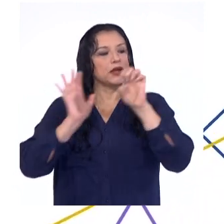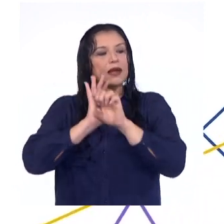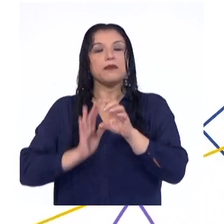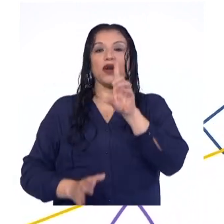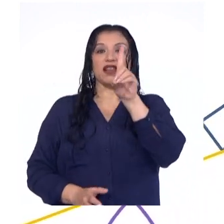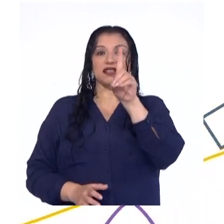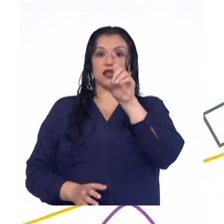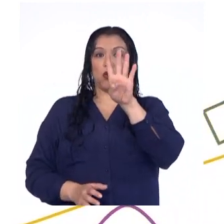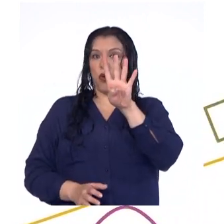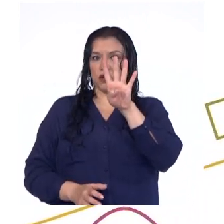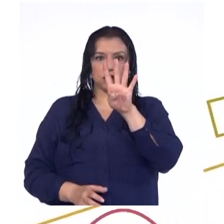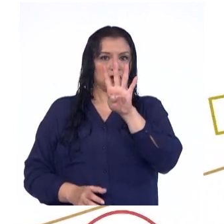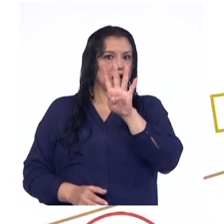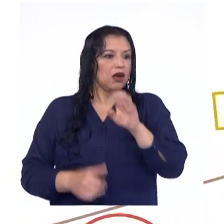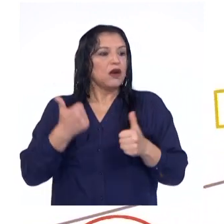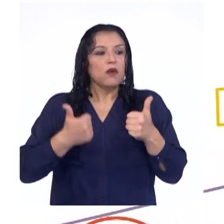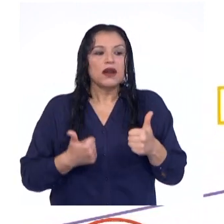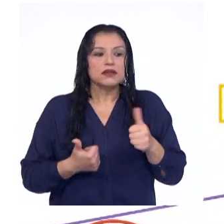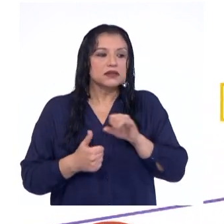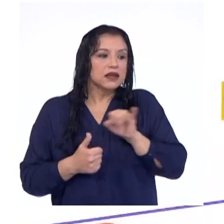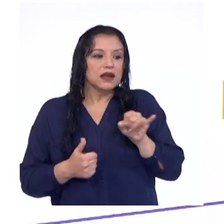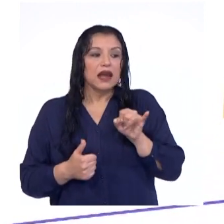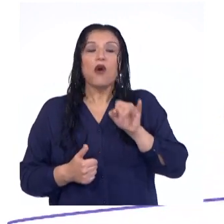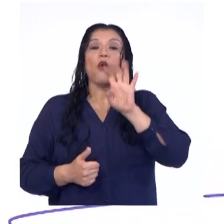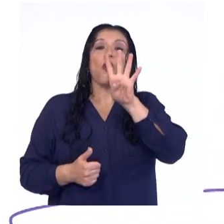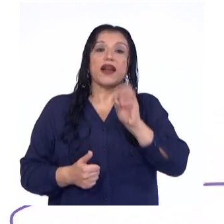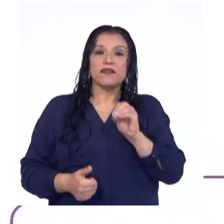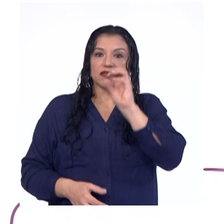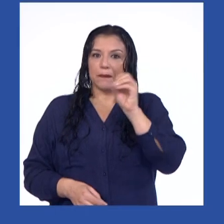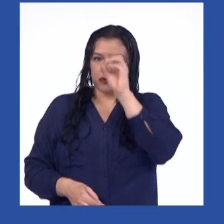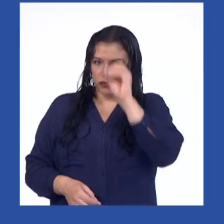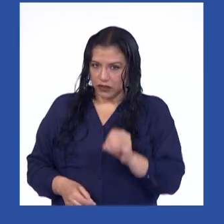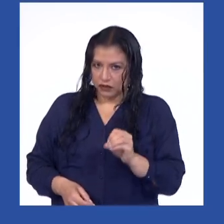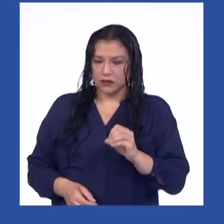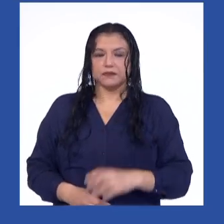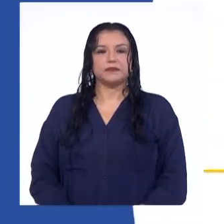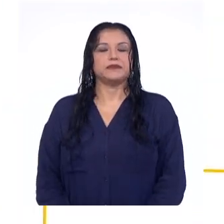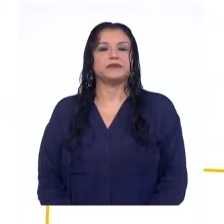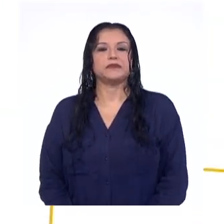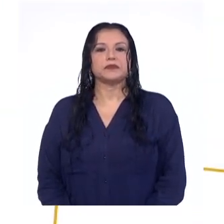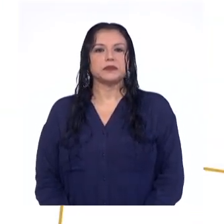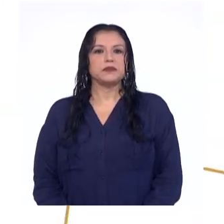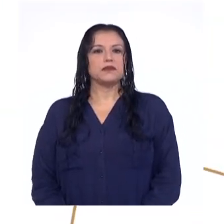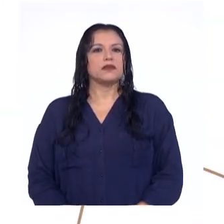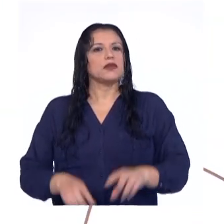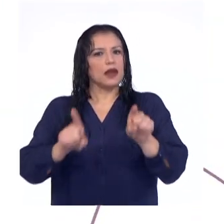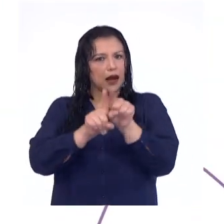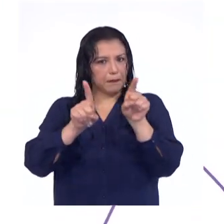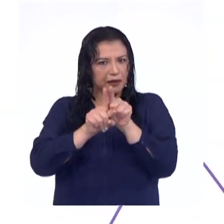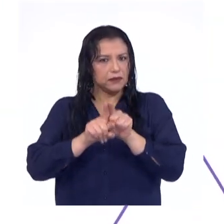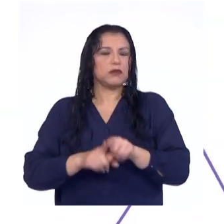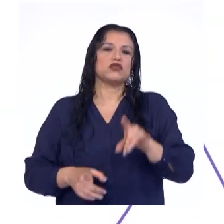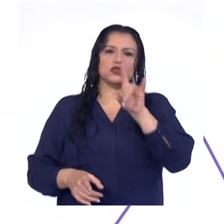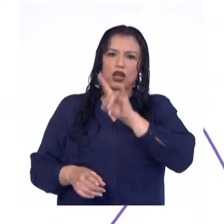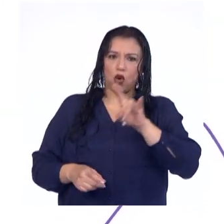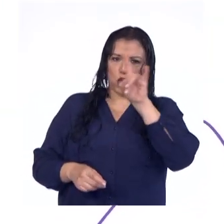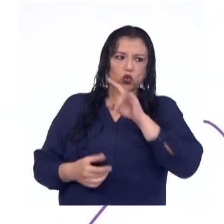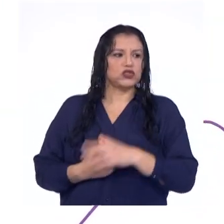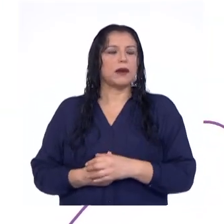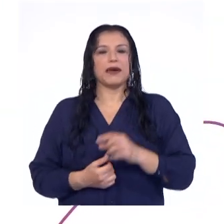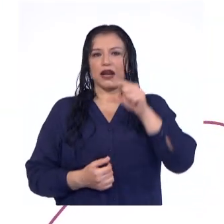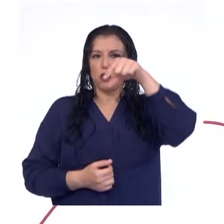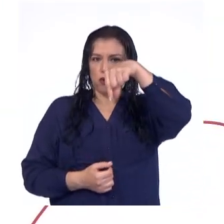el Decil 4 deja a su izquierda el 40% de los datos. El mismo criterio se toma en cuenta para